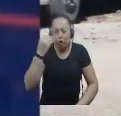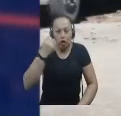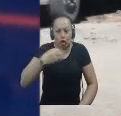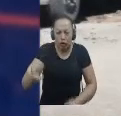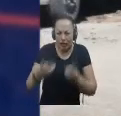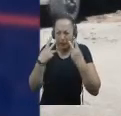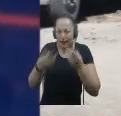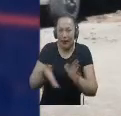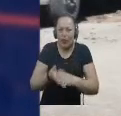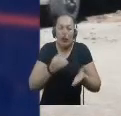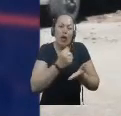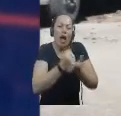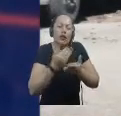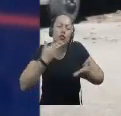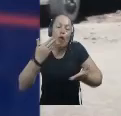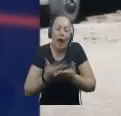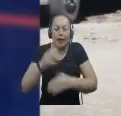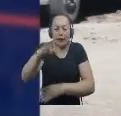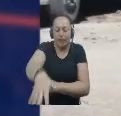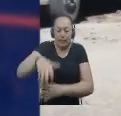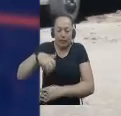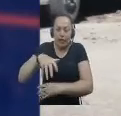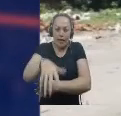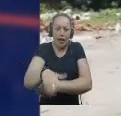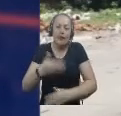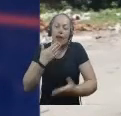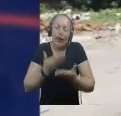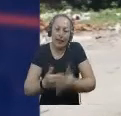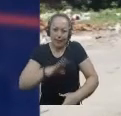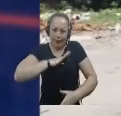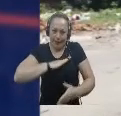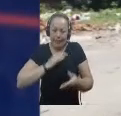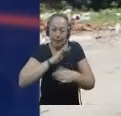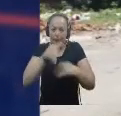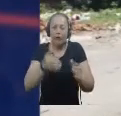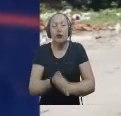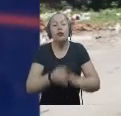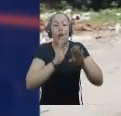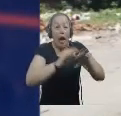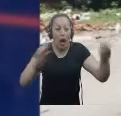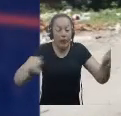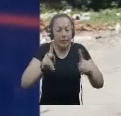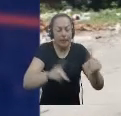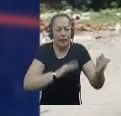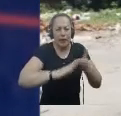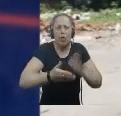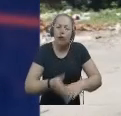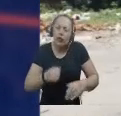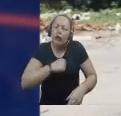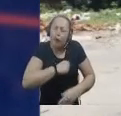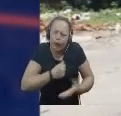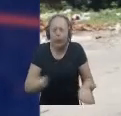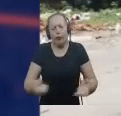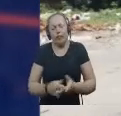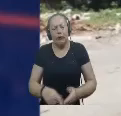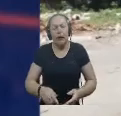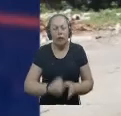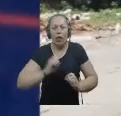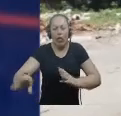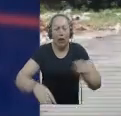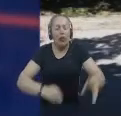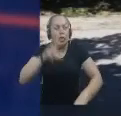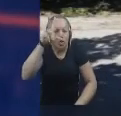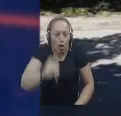Ayudados por la maquinaria de la Administración Se hace un llamado a la comunidad de la localidad Para que se abstenga de disponer cualquier tipo de